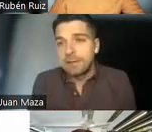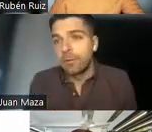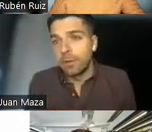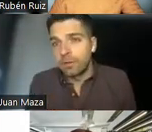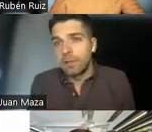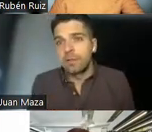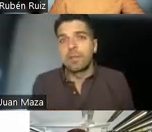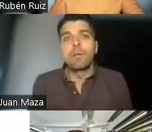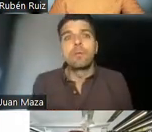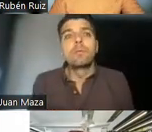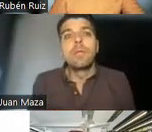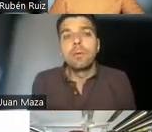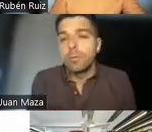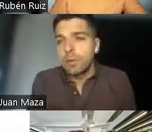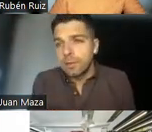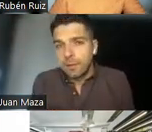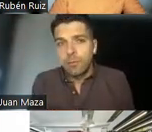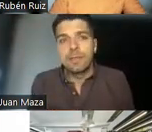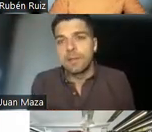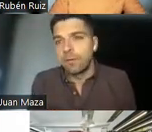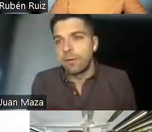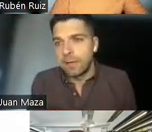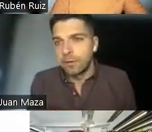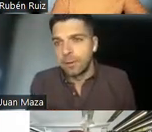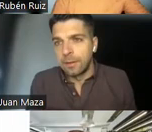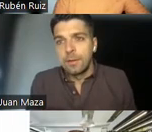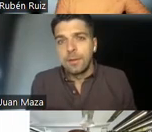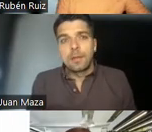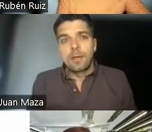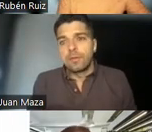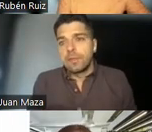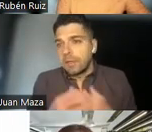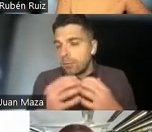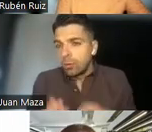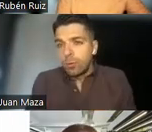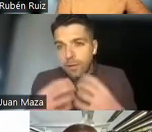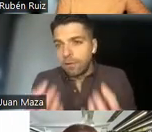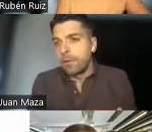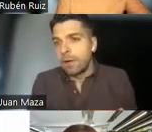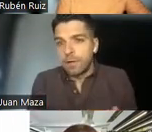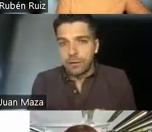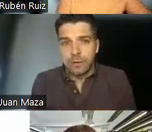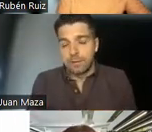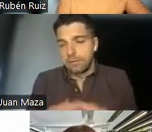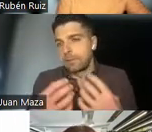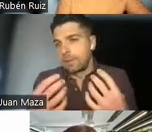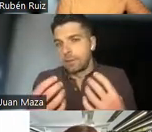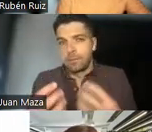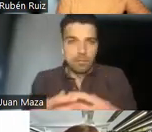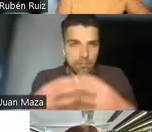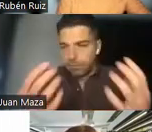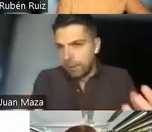descartar este tipo de cosas. Esto sería un tipo de tumor que se llama un estesineuroblastoma, que consiste en un tumor de la fibra olfatoria.